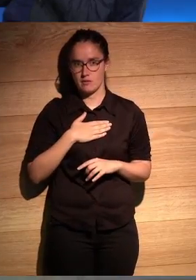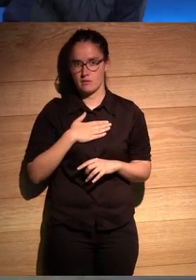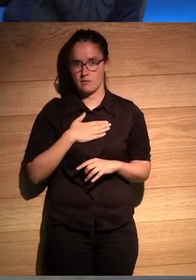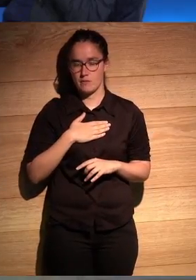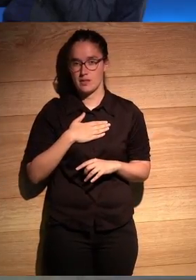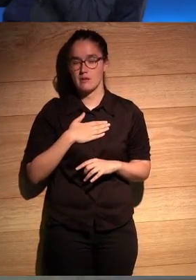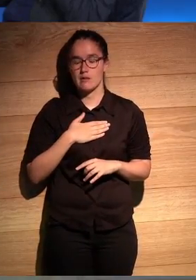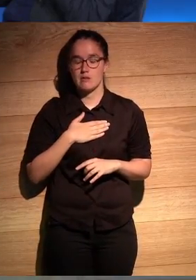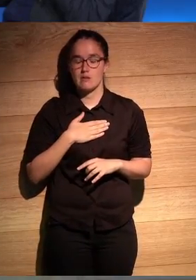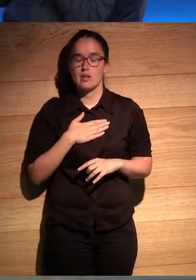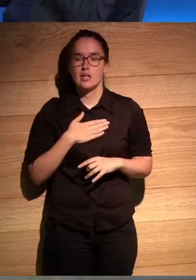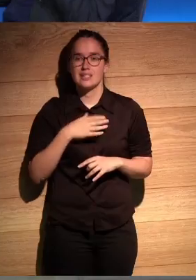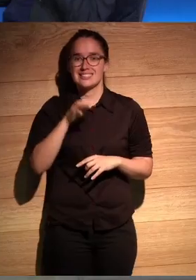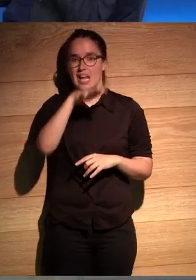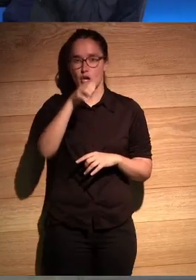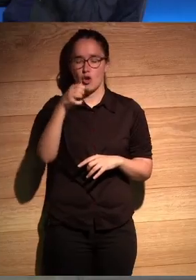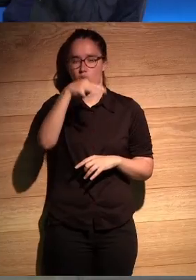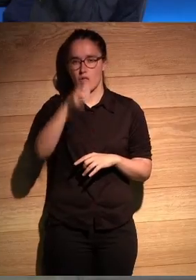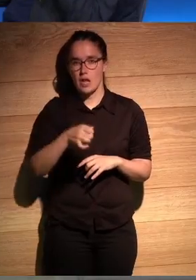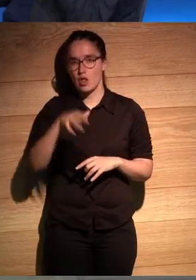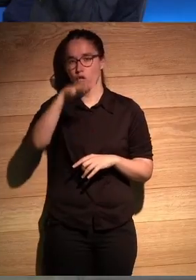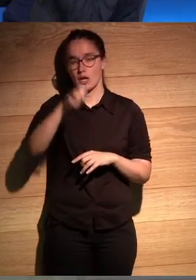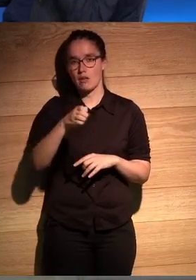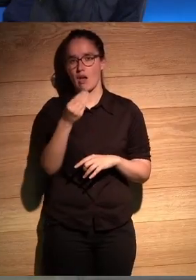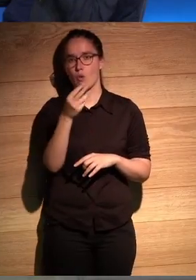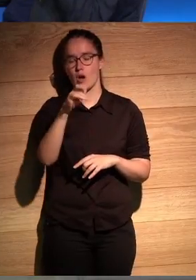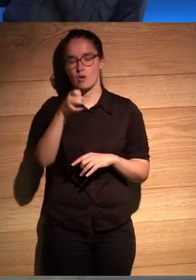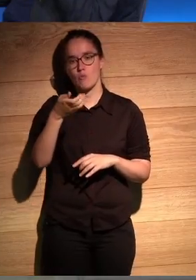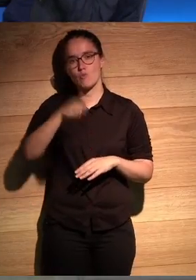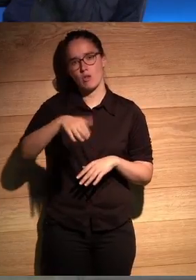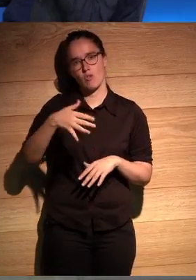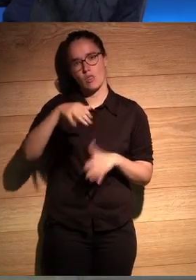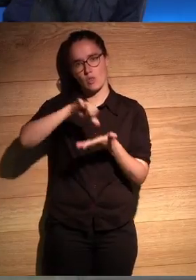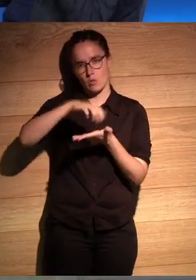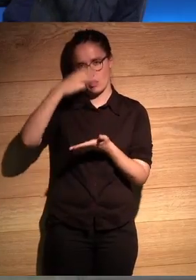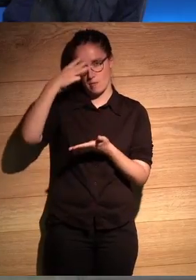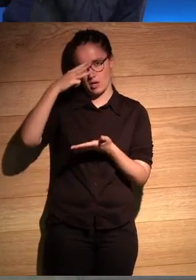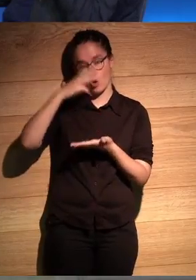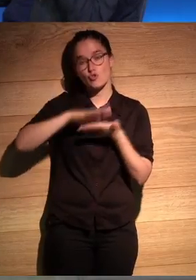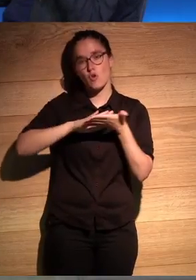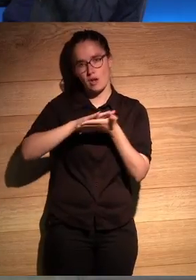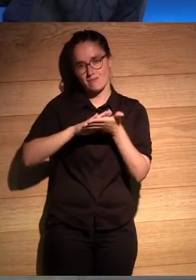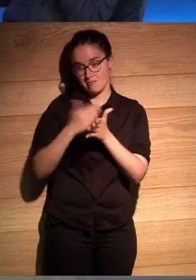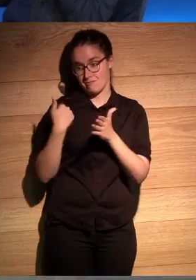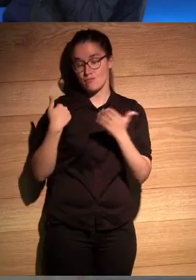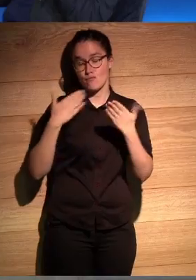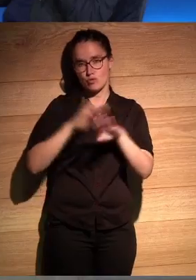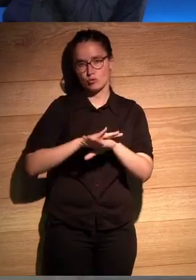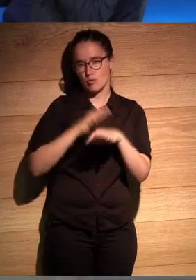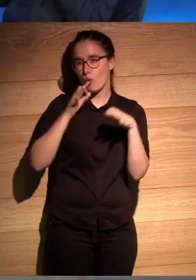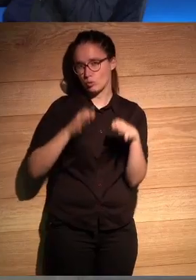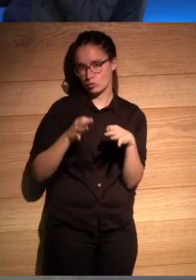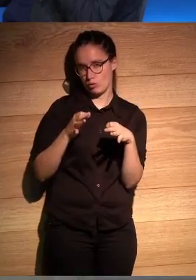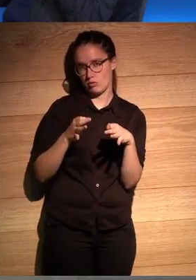el maestro Sergio González Rodríguez Acuario murió en la ciudad de México yo hablé esa noche justo con Sergio